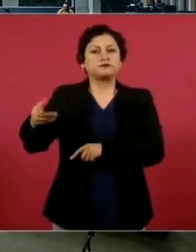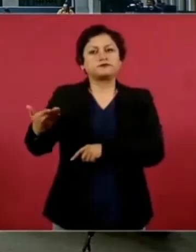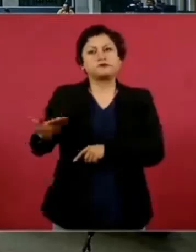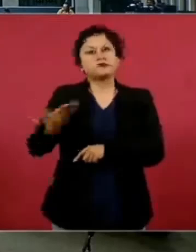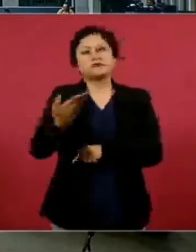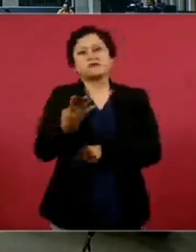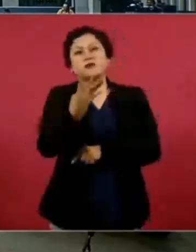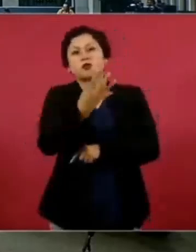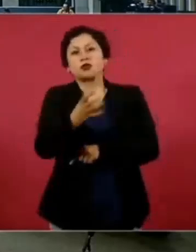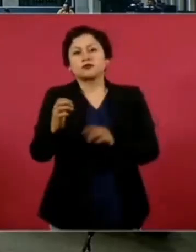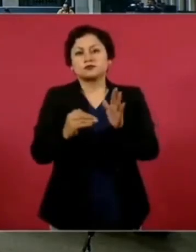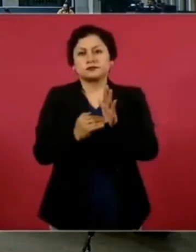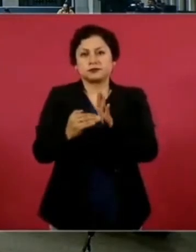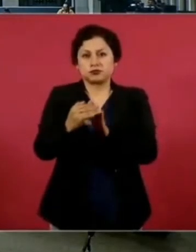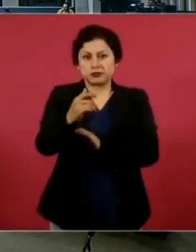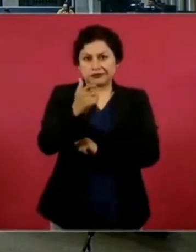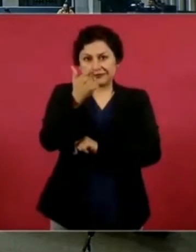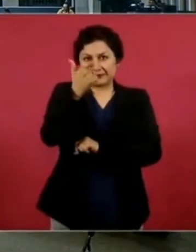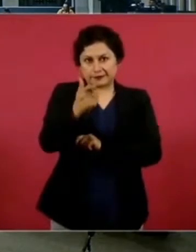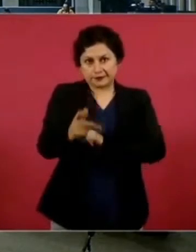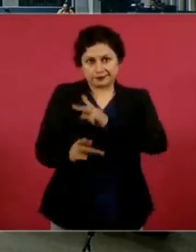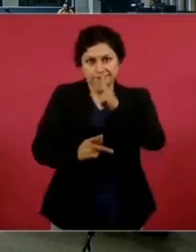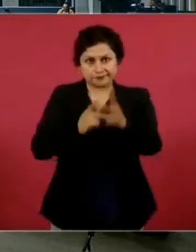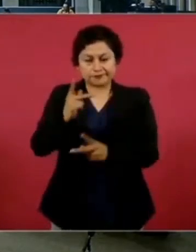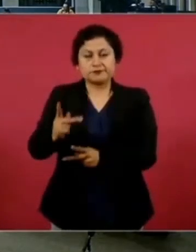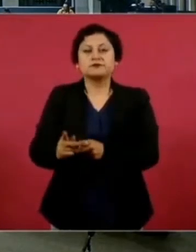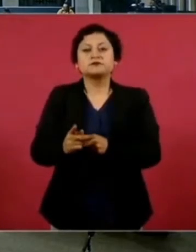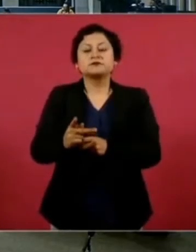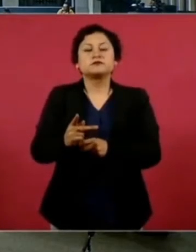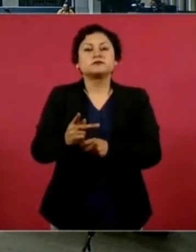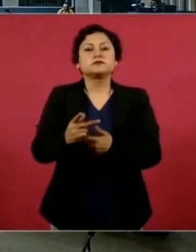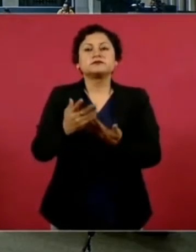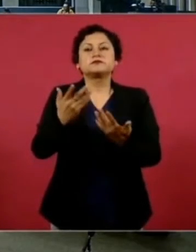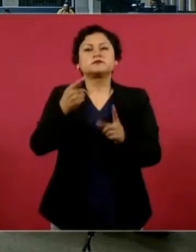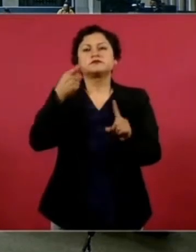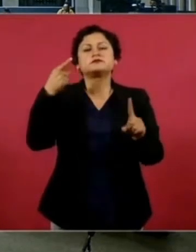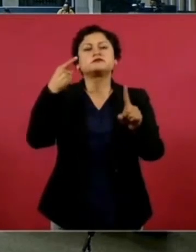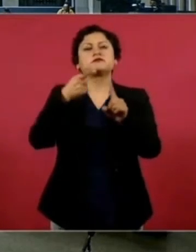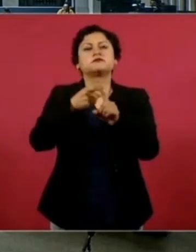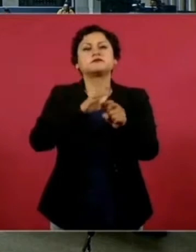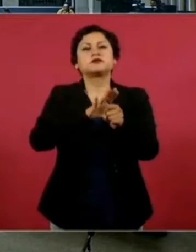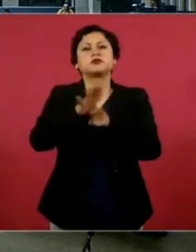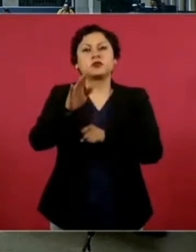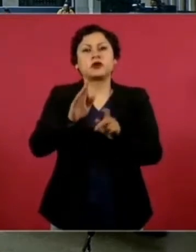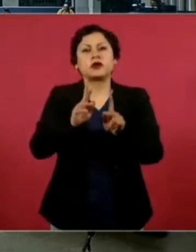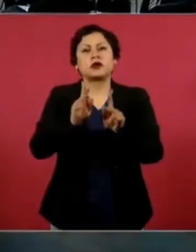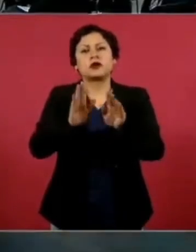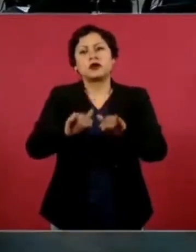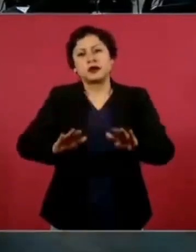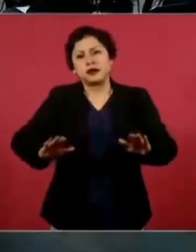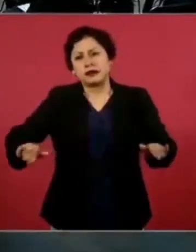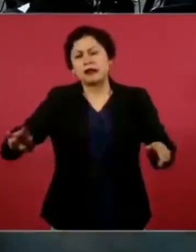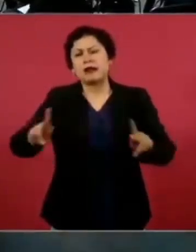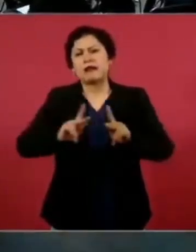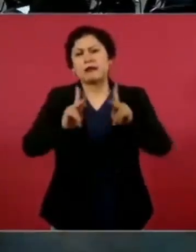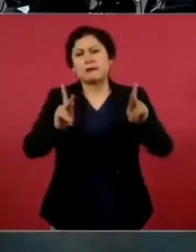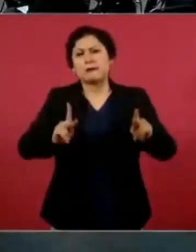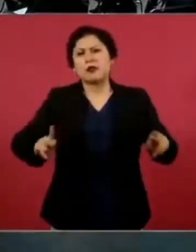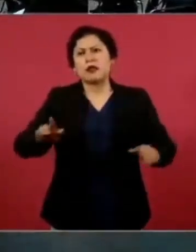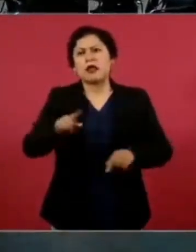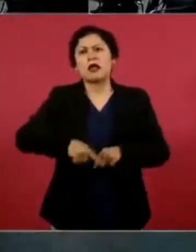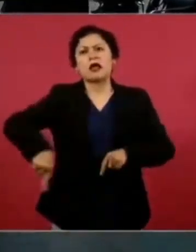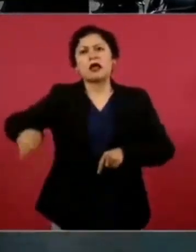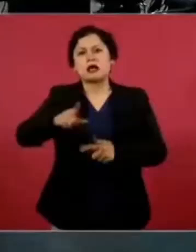de pesos para el mantenimiento de las playas, que se conserven bien,